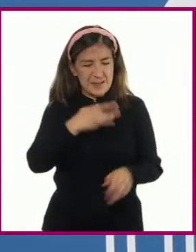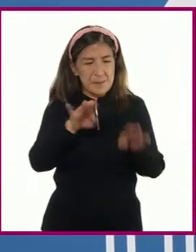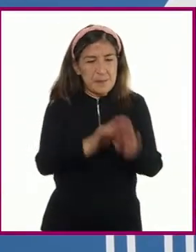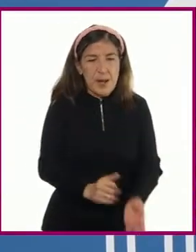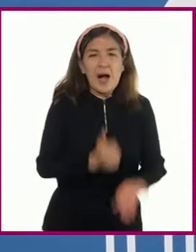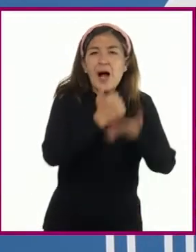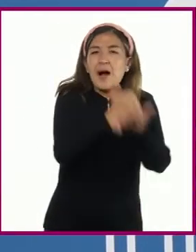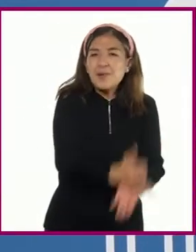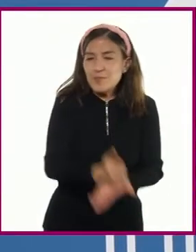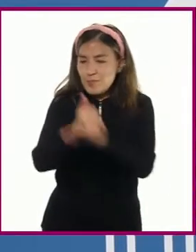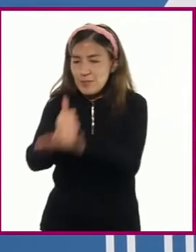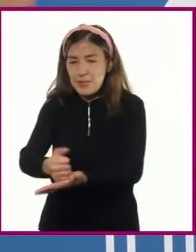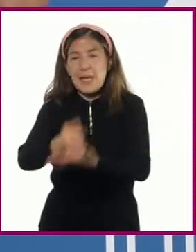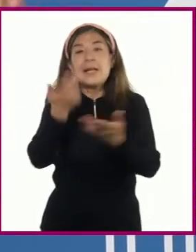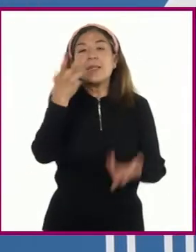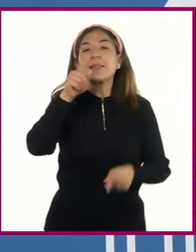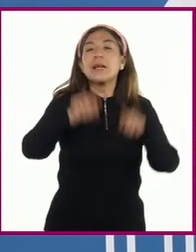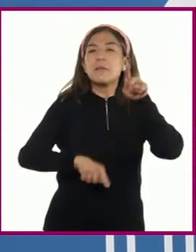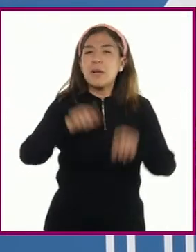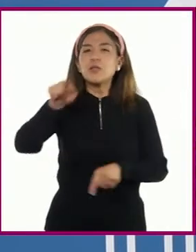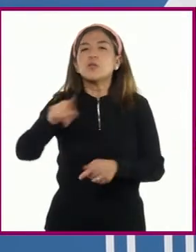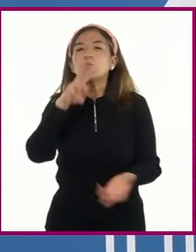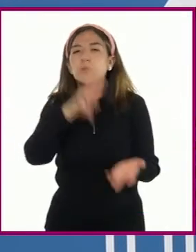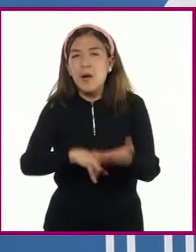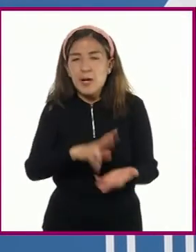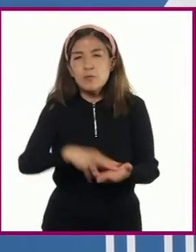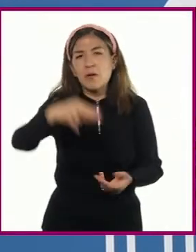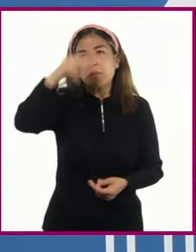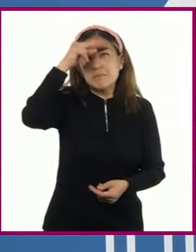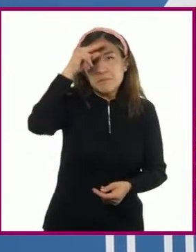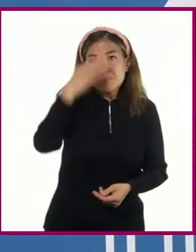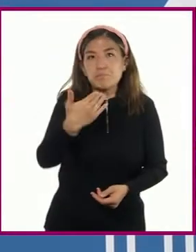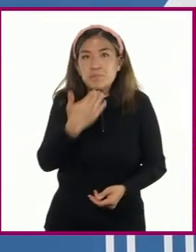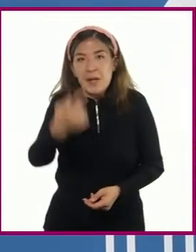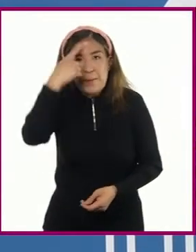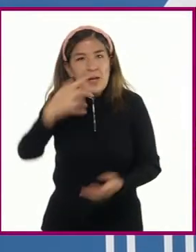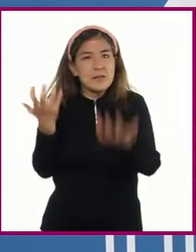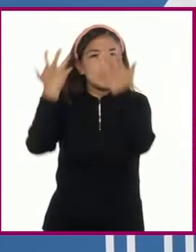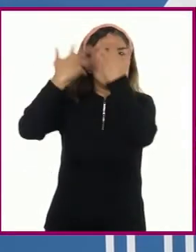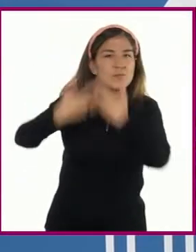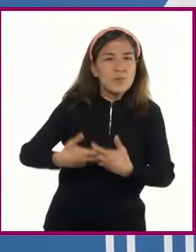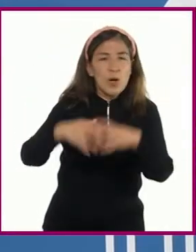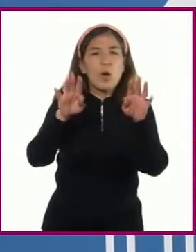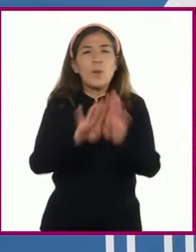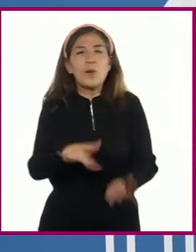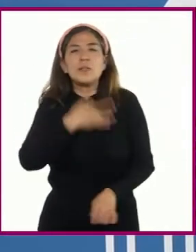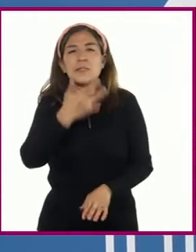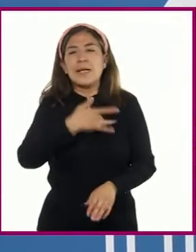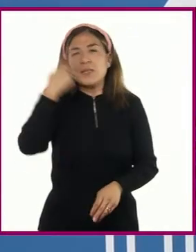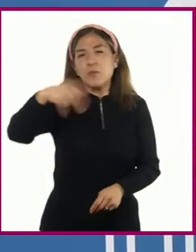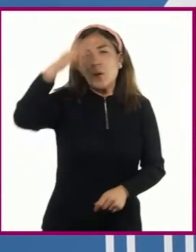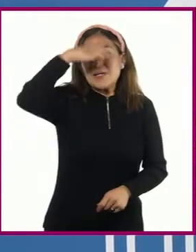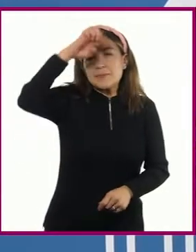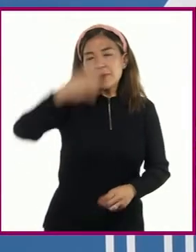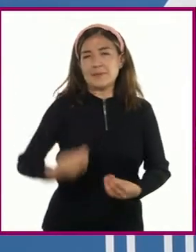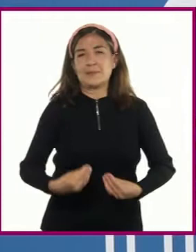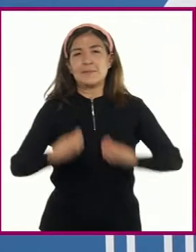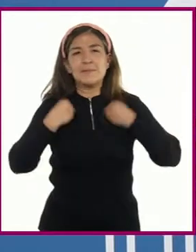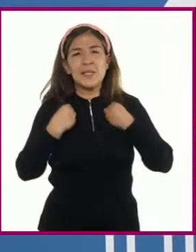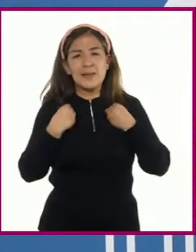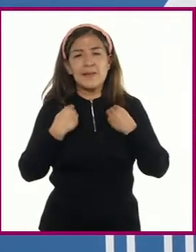espontánea, según sus valores, habilidades, capacidades, sentido común y experiencia de vida,